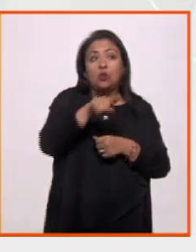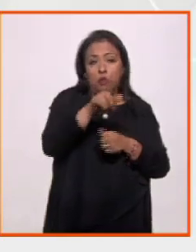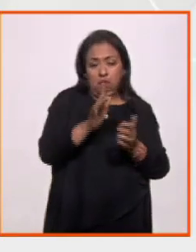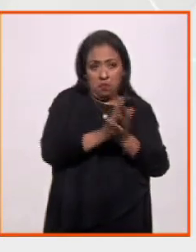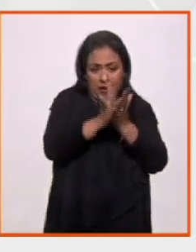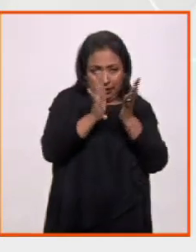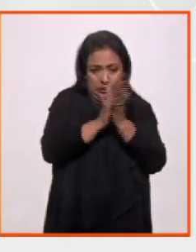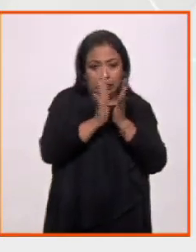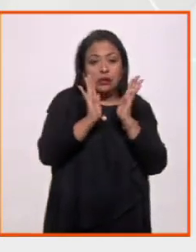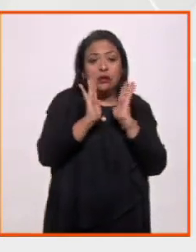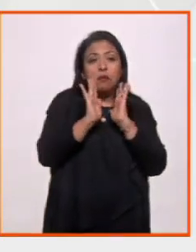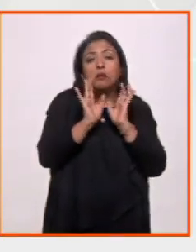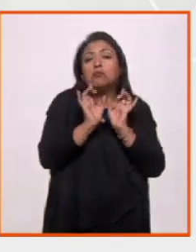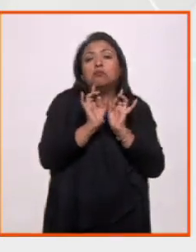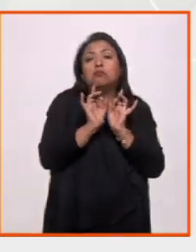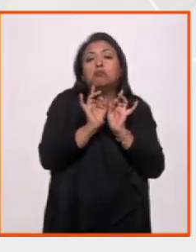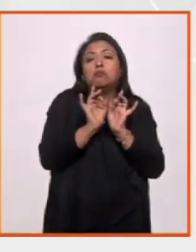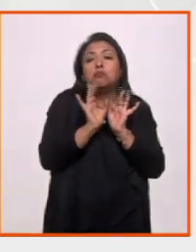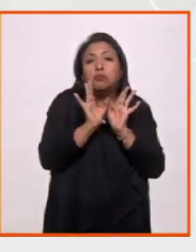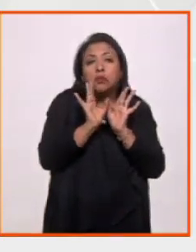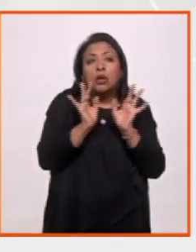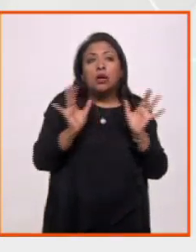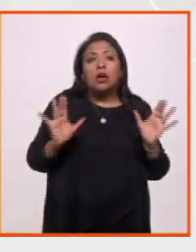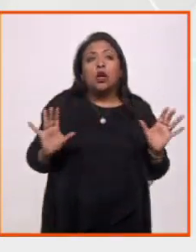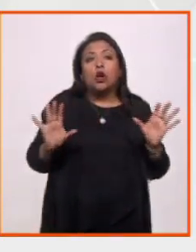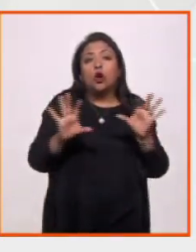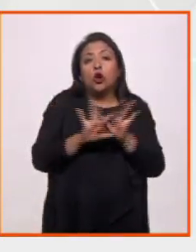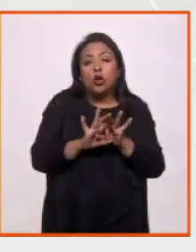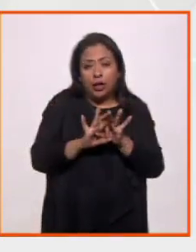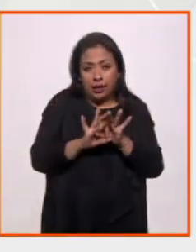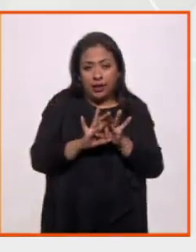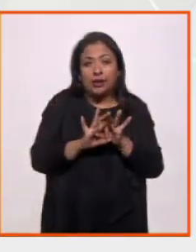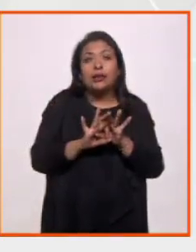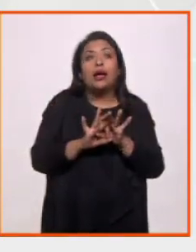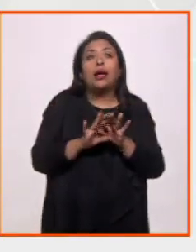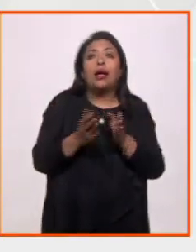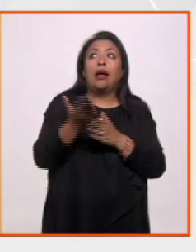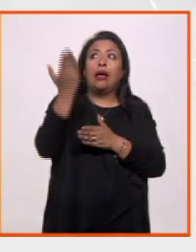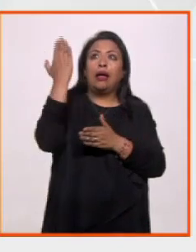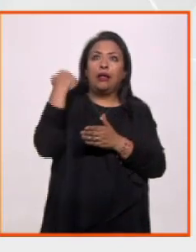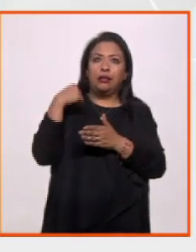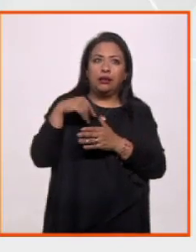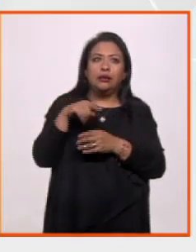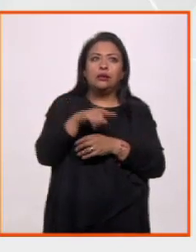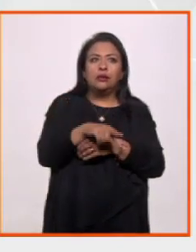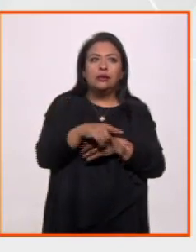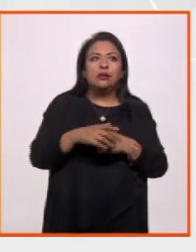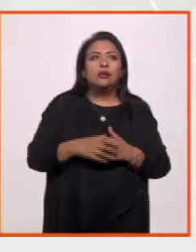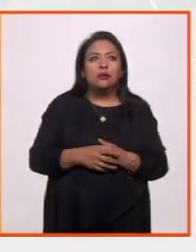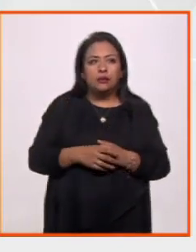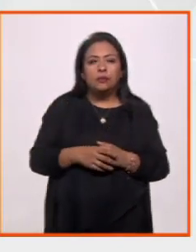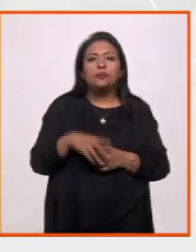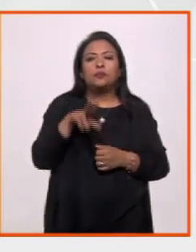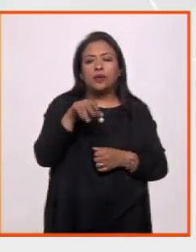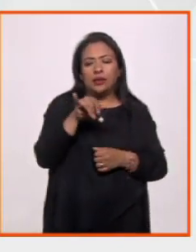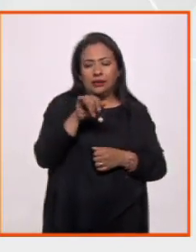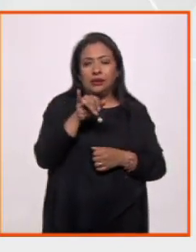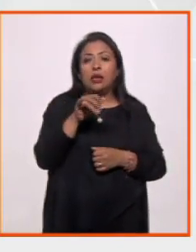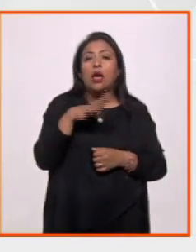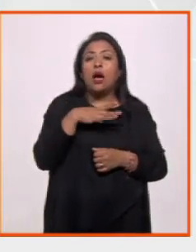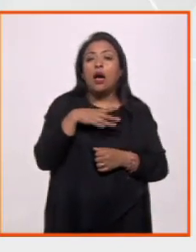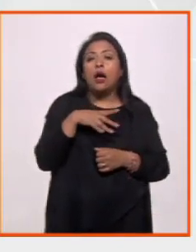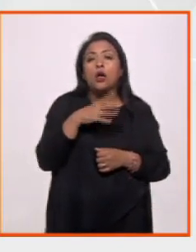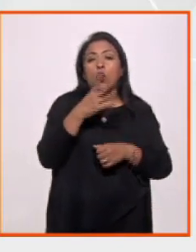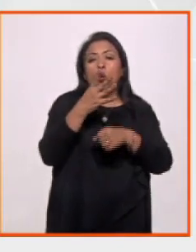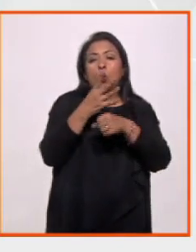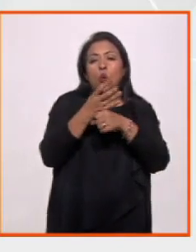participar, y que casualmente, conecta, con la vez que viniste antes, Olivier Messiaen, ¿qué van hacer? Messiaen, vamos a tocar